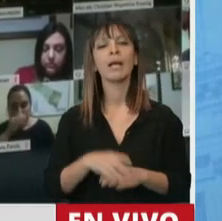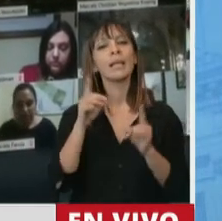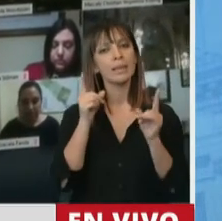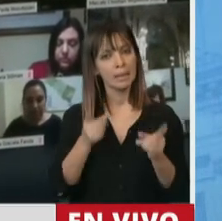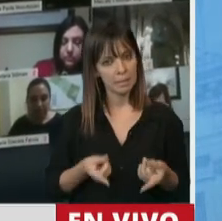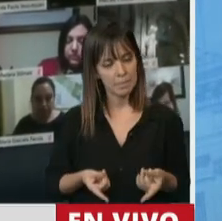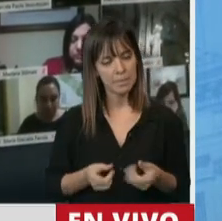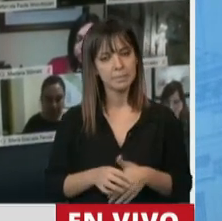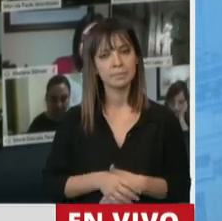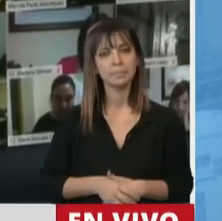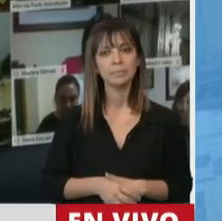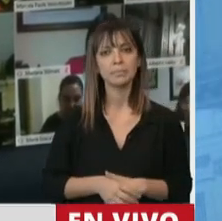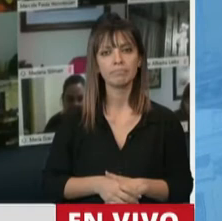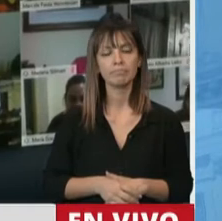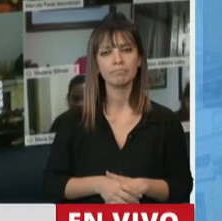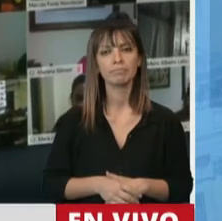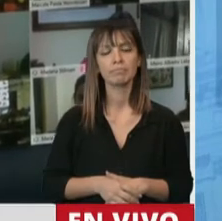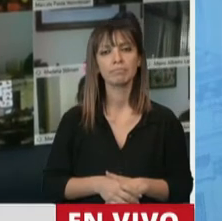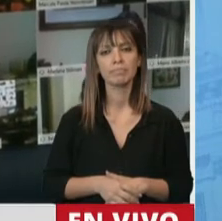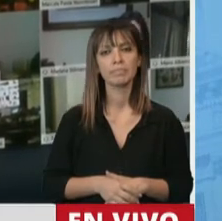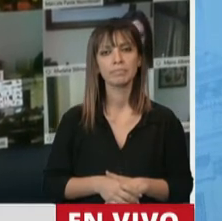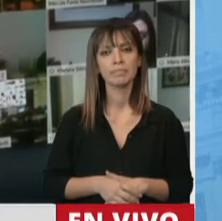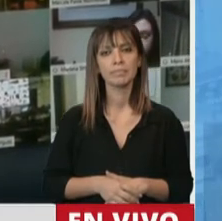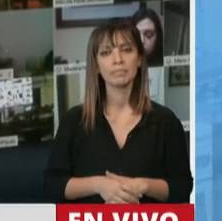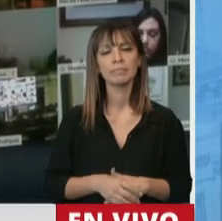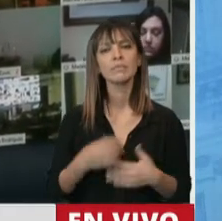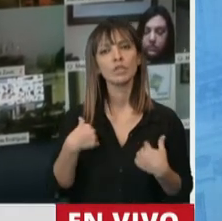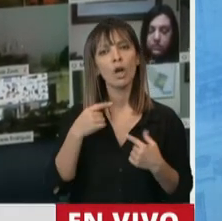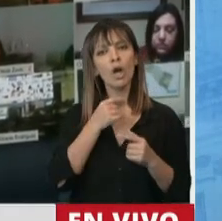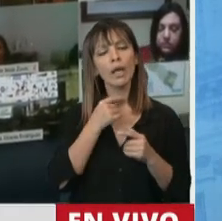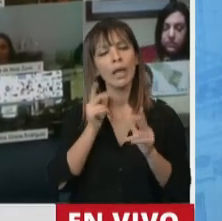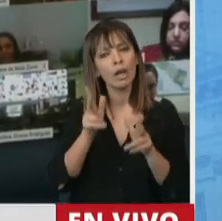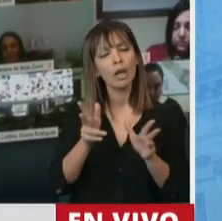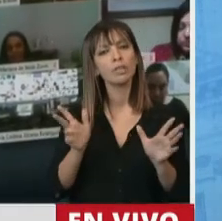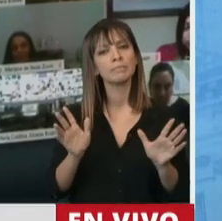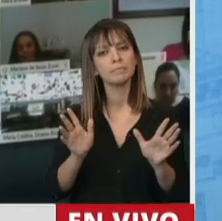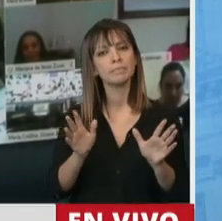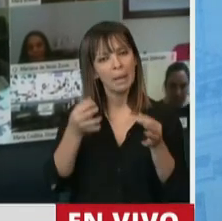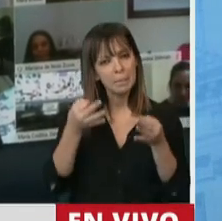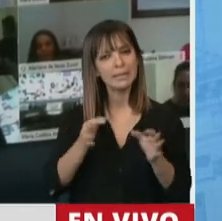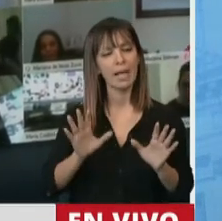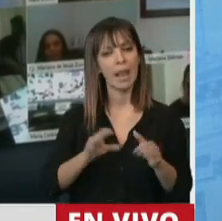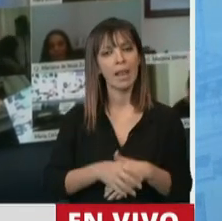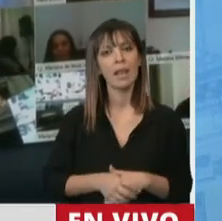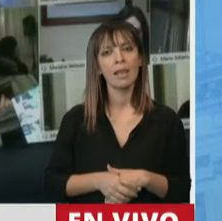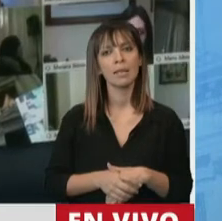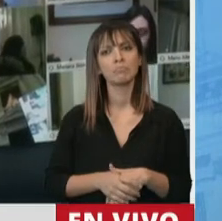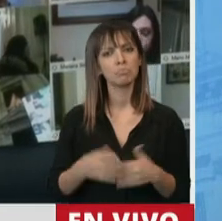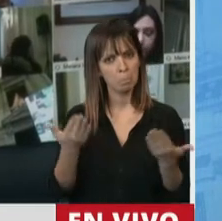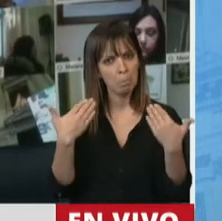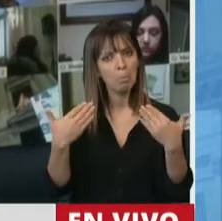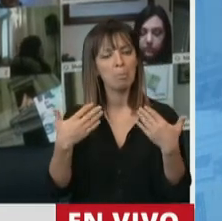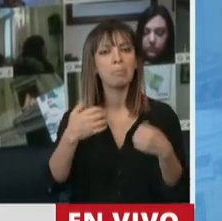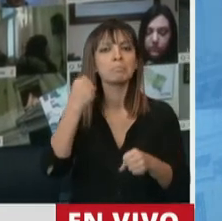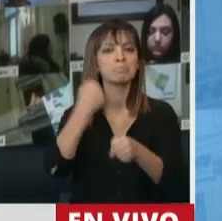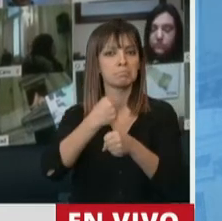destacar con un capítulo aparte la capacidad de trabajo de